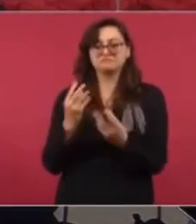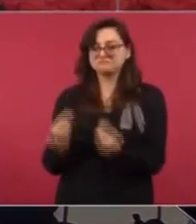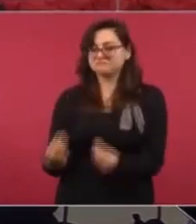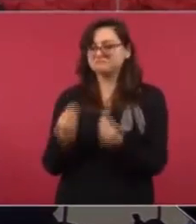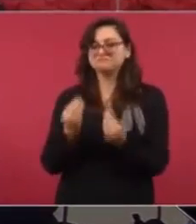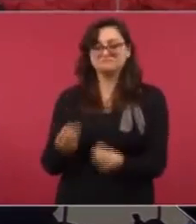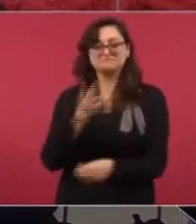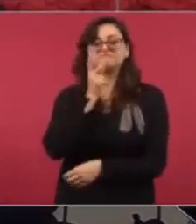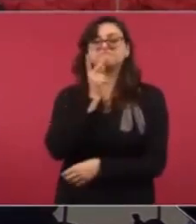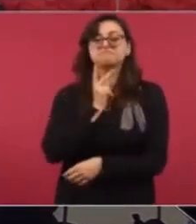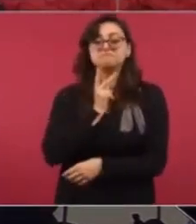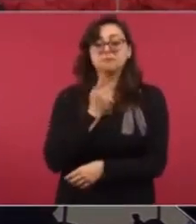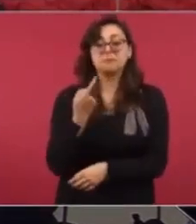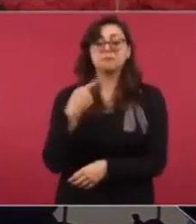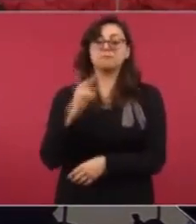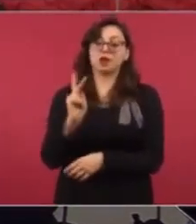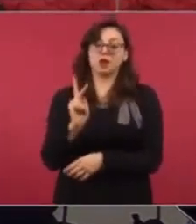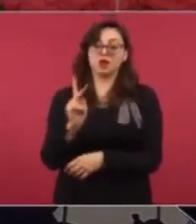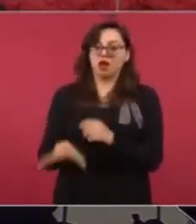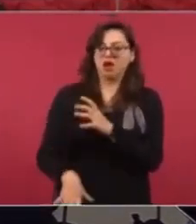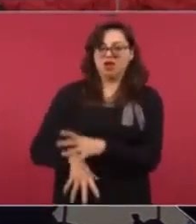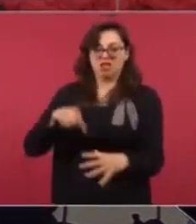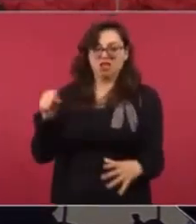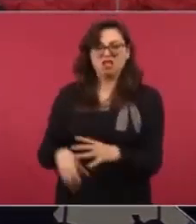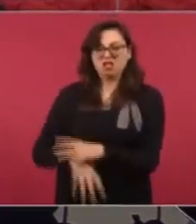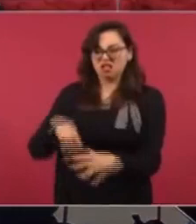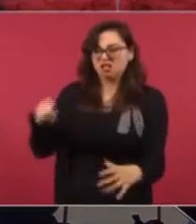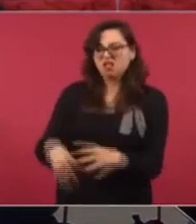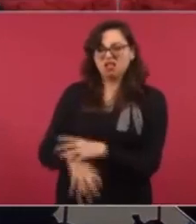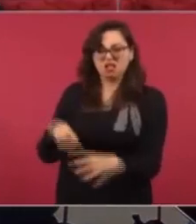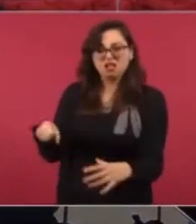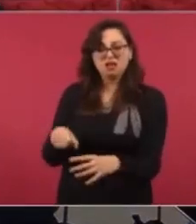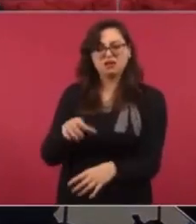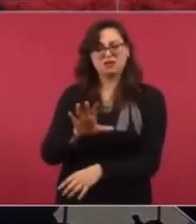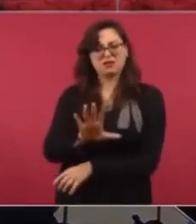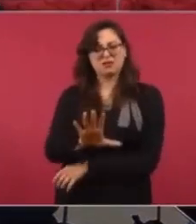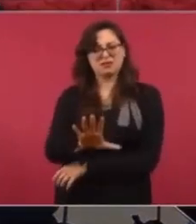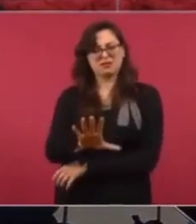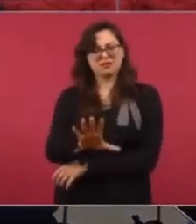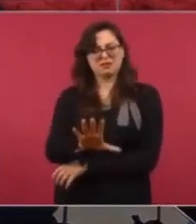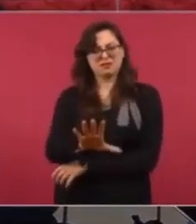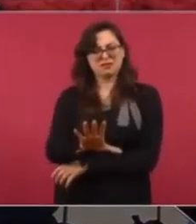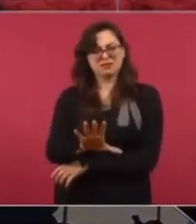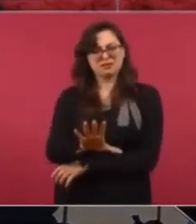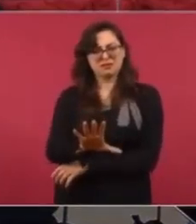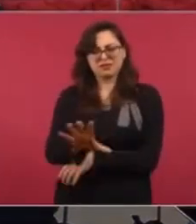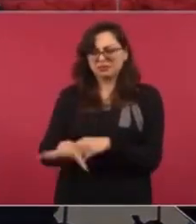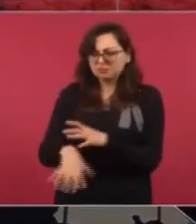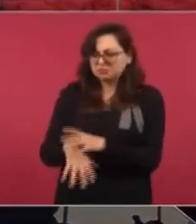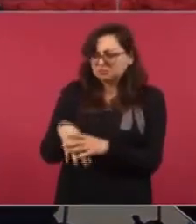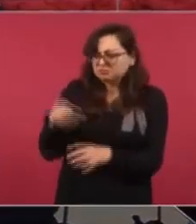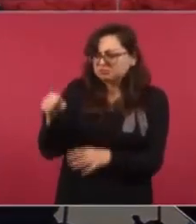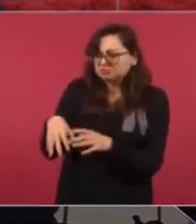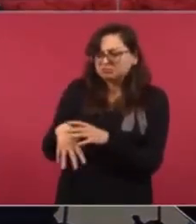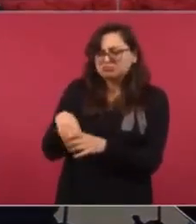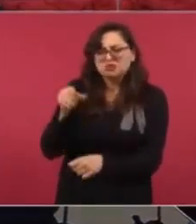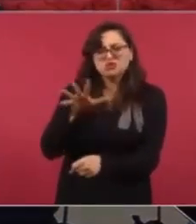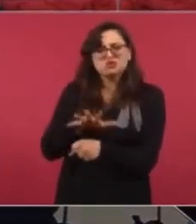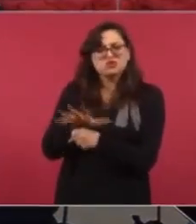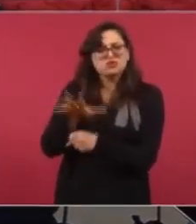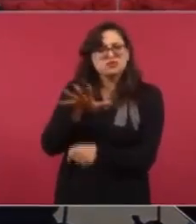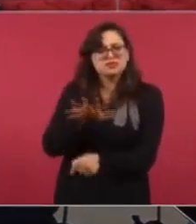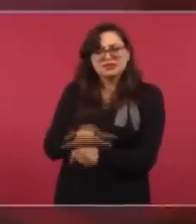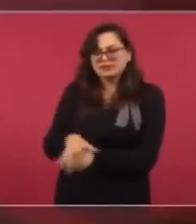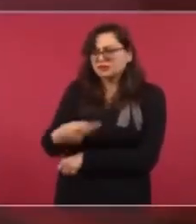Nada más que nos propusimos no pasar de dos millones de barriles, sólo lo que requiere nuestro país